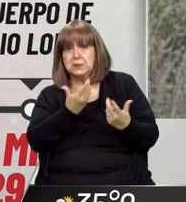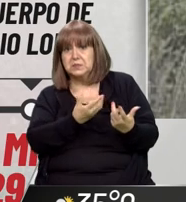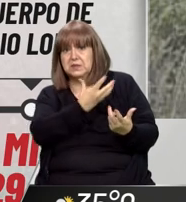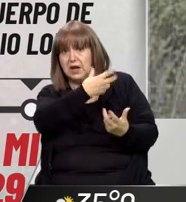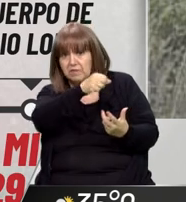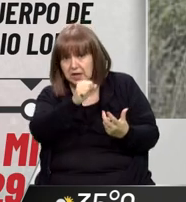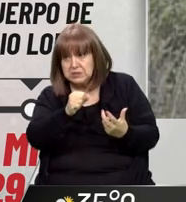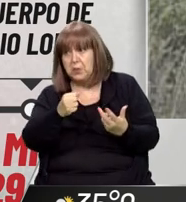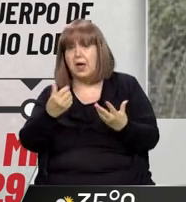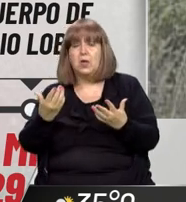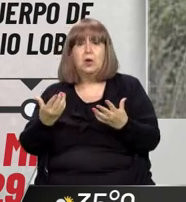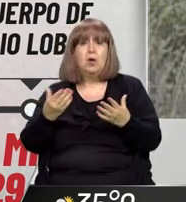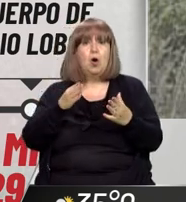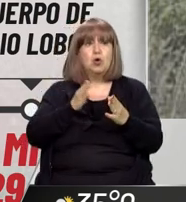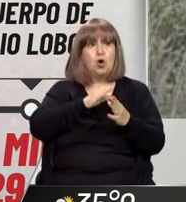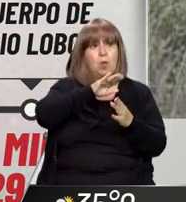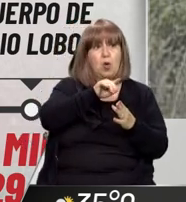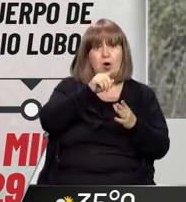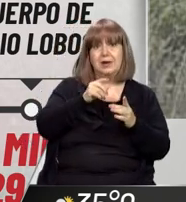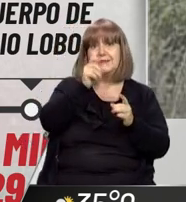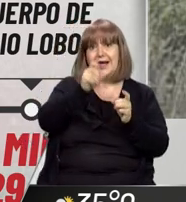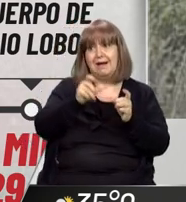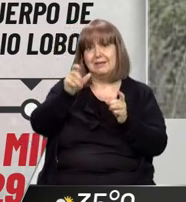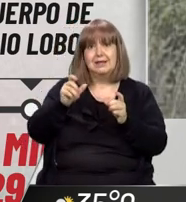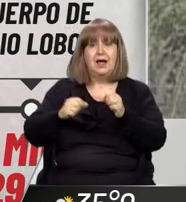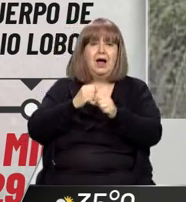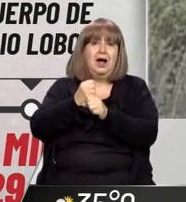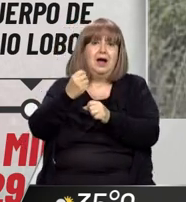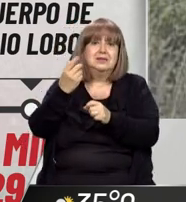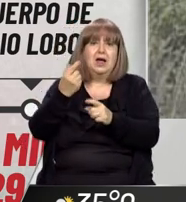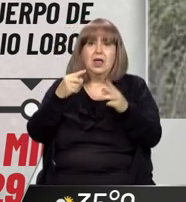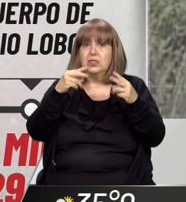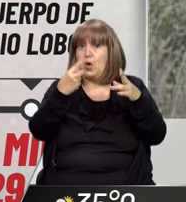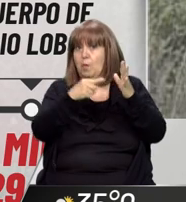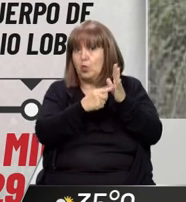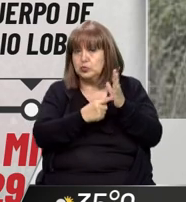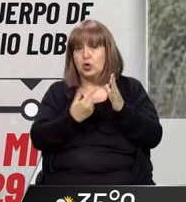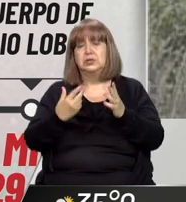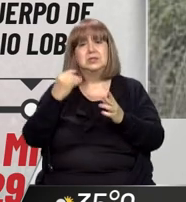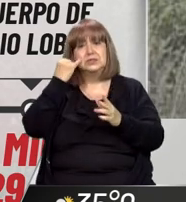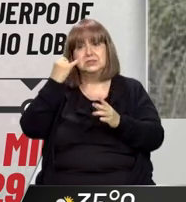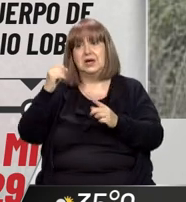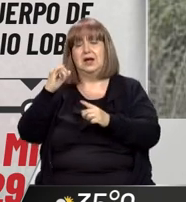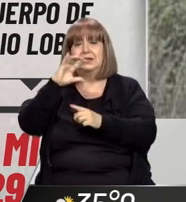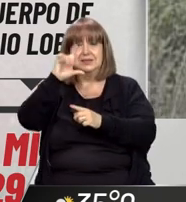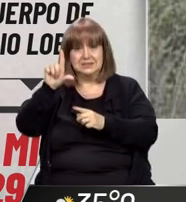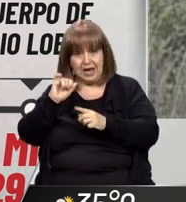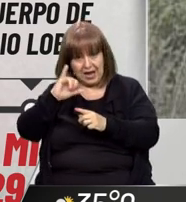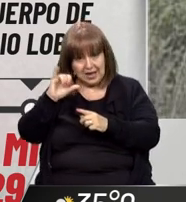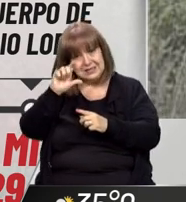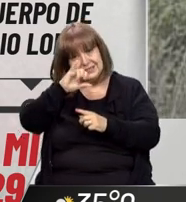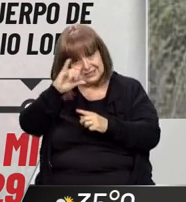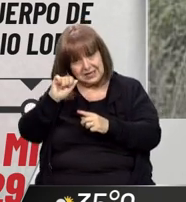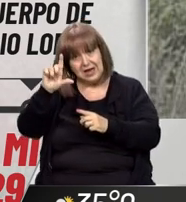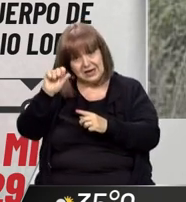Y acá está el trayecto de lo que ha ido pasando en la historia. Hasta llegar a dos puntos centrales, el hallazgo sin vida de Salazar el viernes y lo de hoy. Bueno,